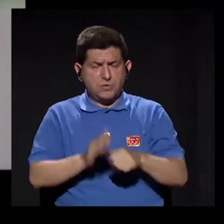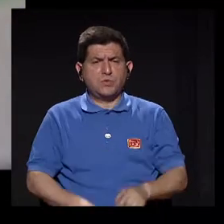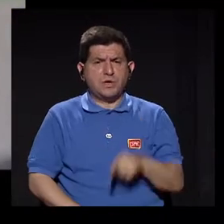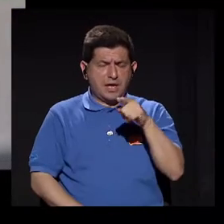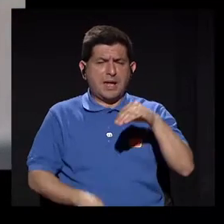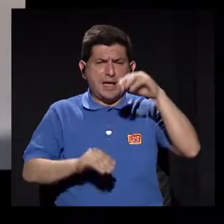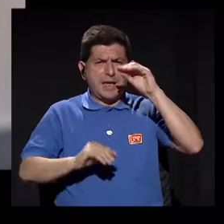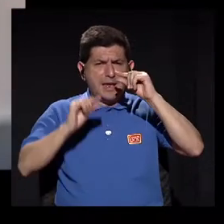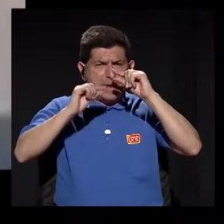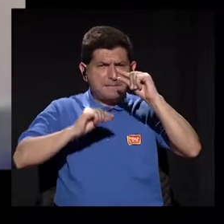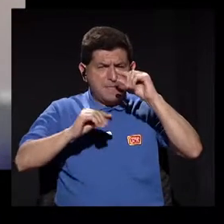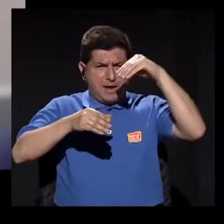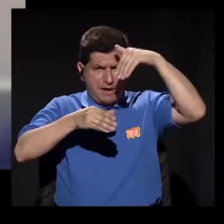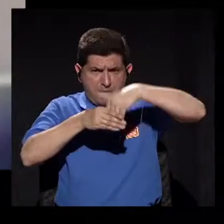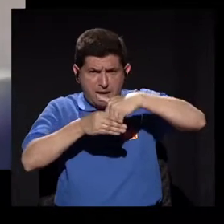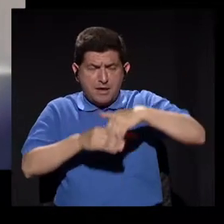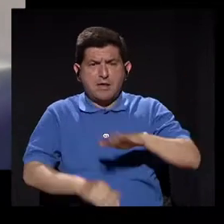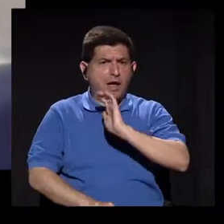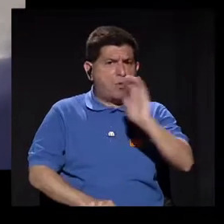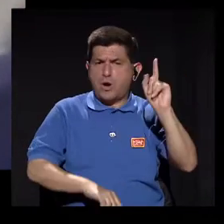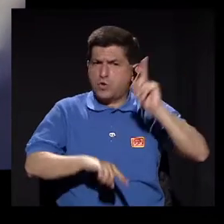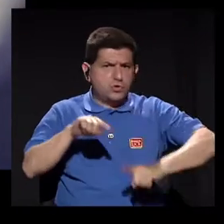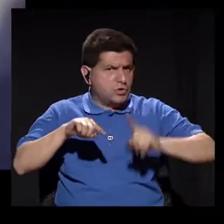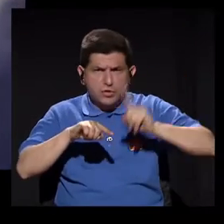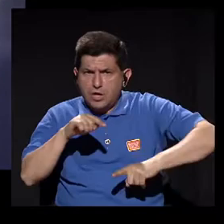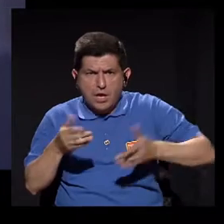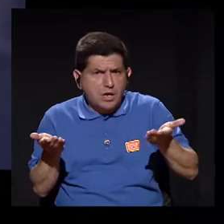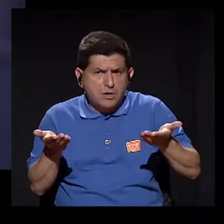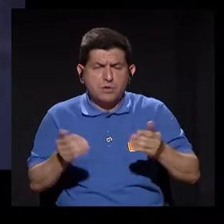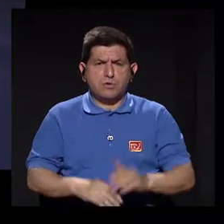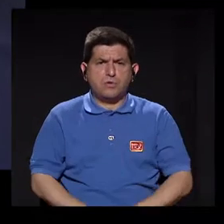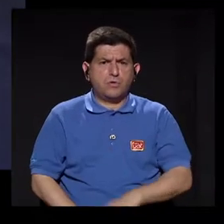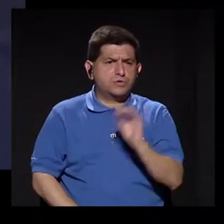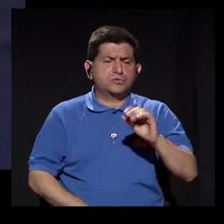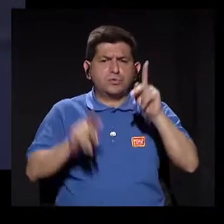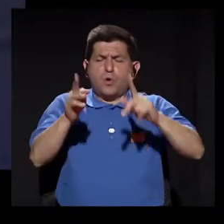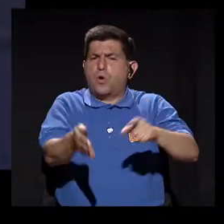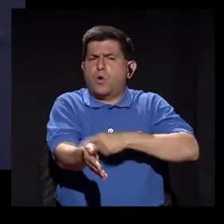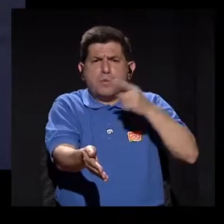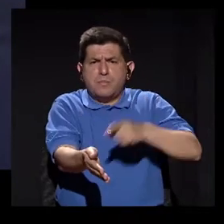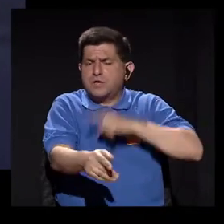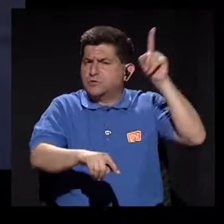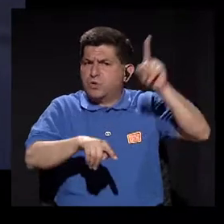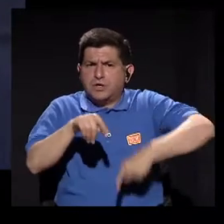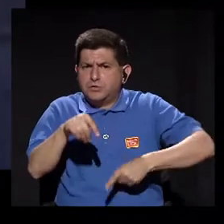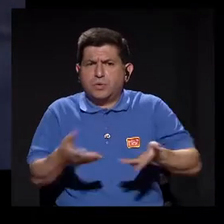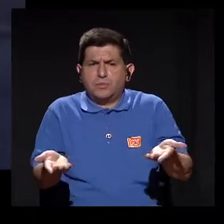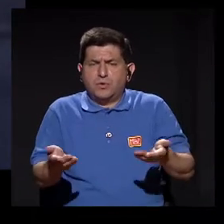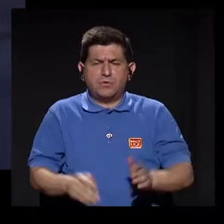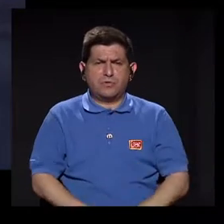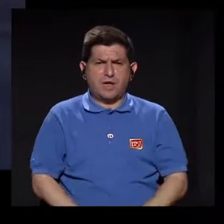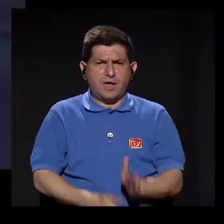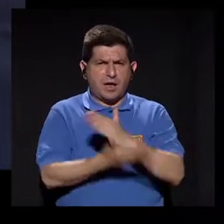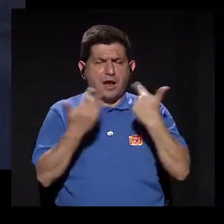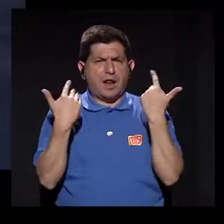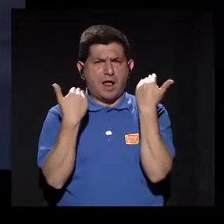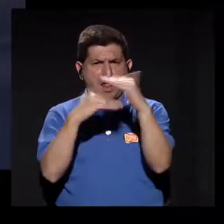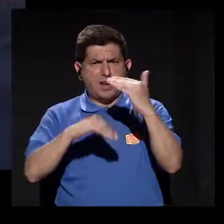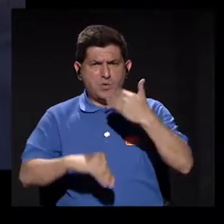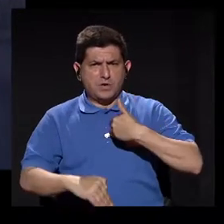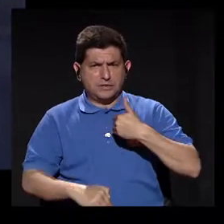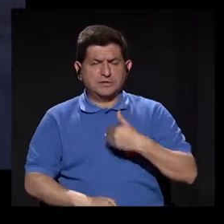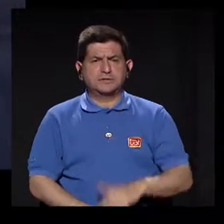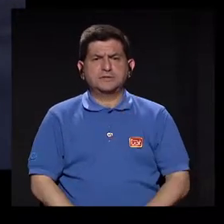mínimamente invasiva o los niños no se podrían o los diabéticos no podrían? ¿Existe alguna